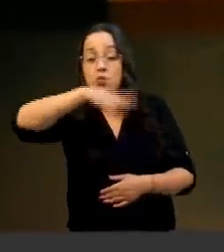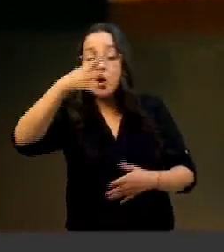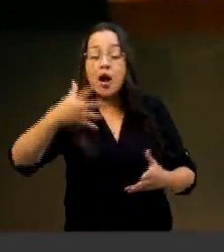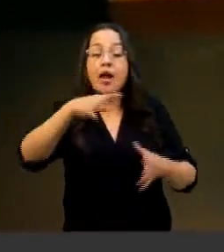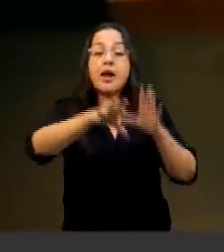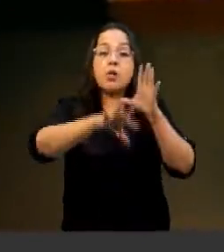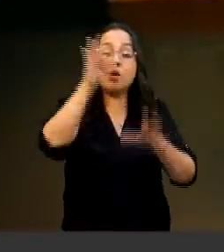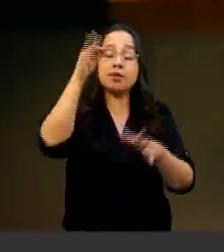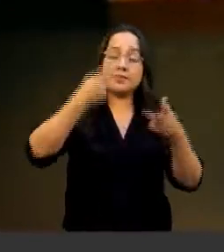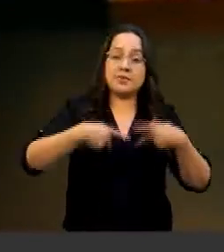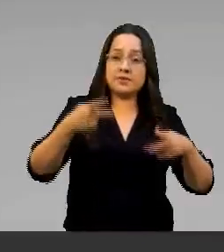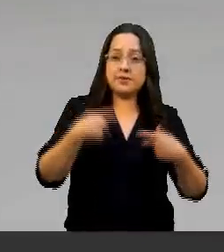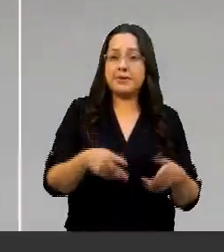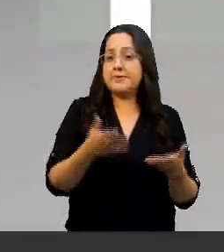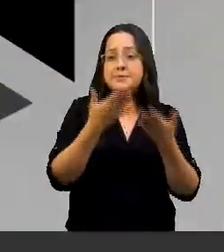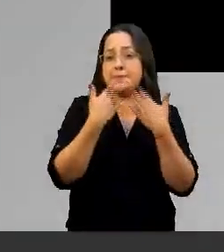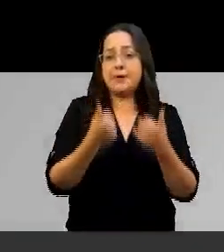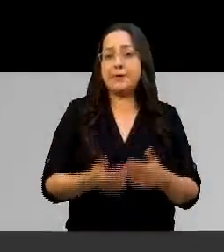desaparecidas.